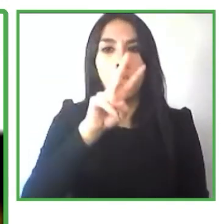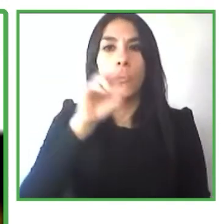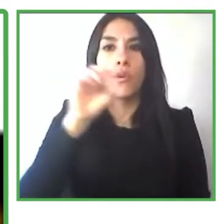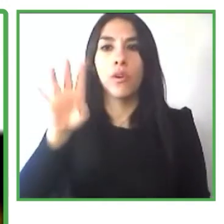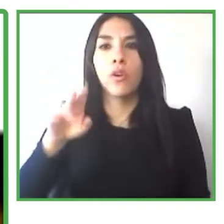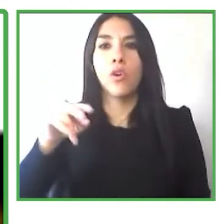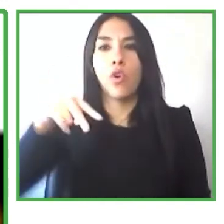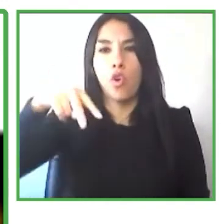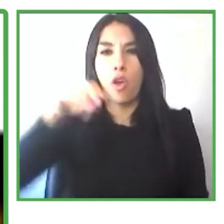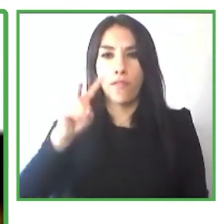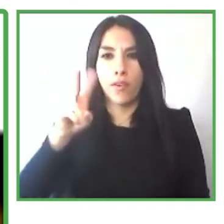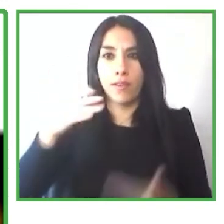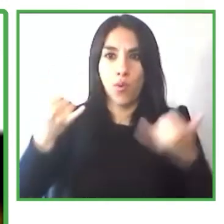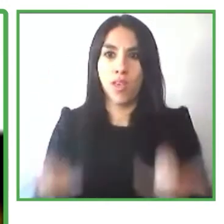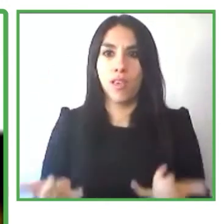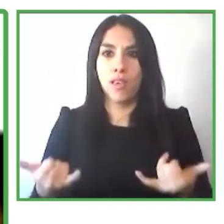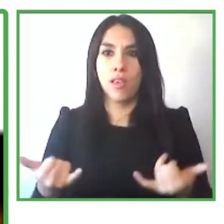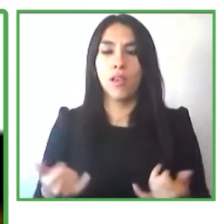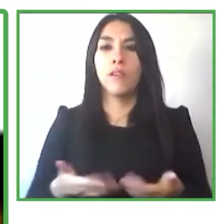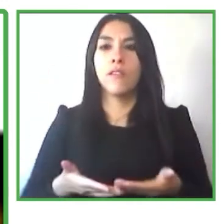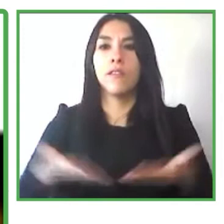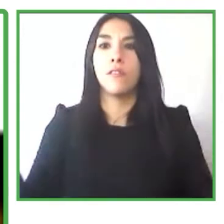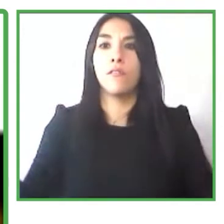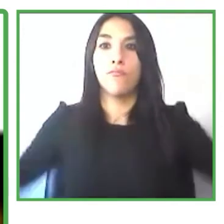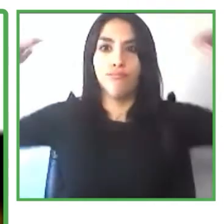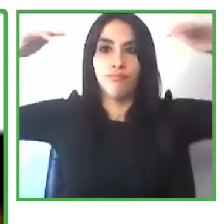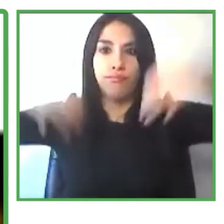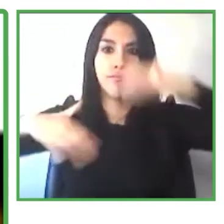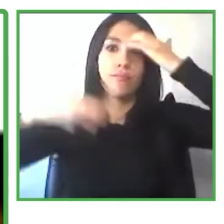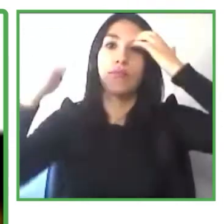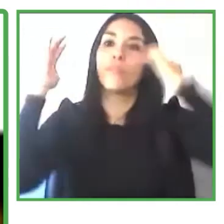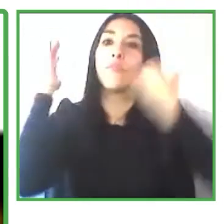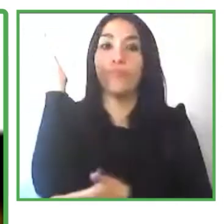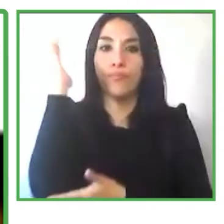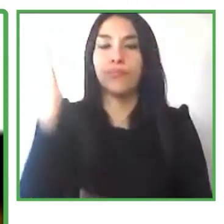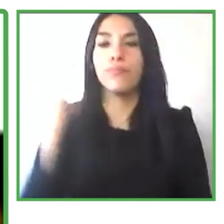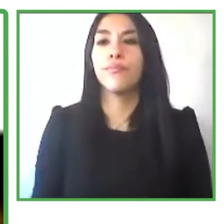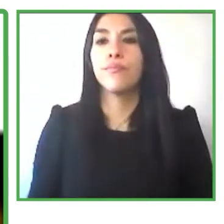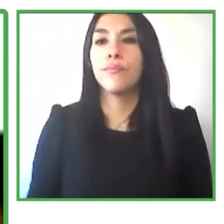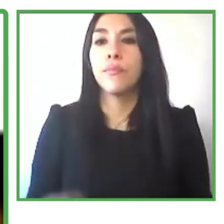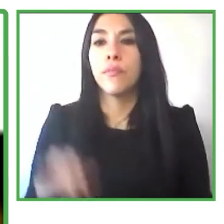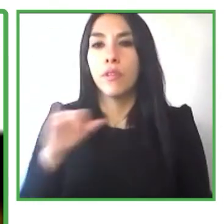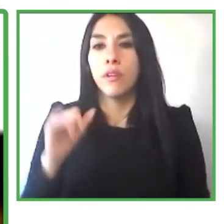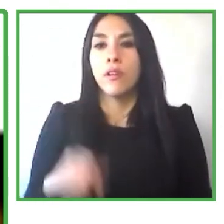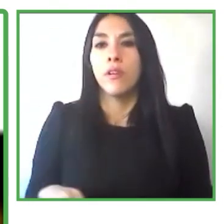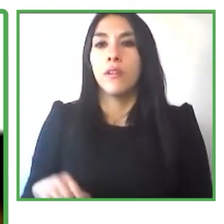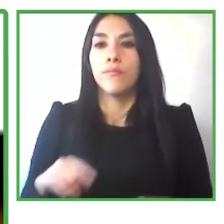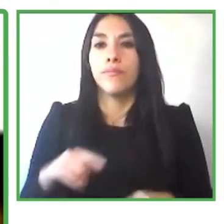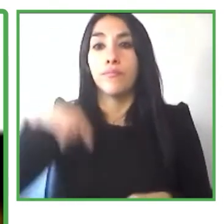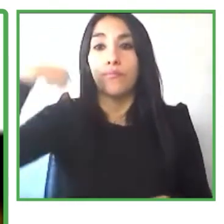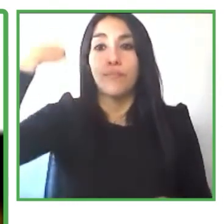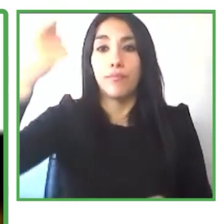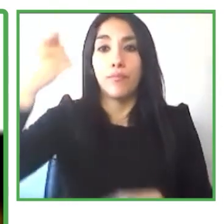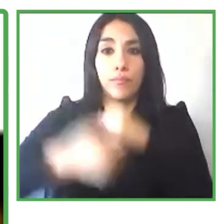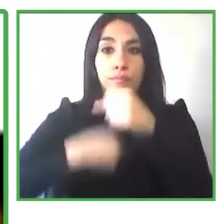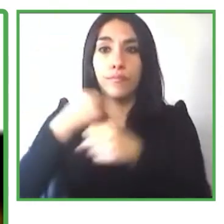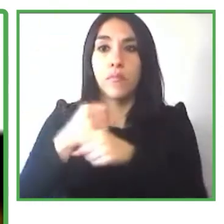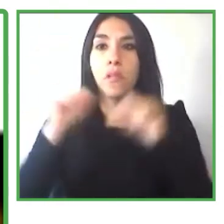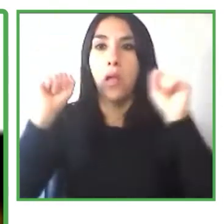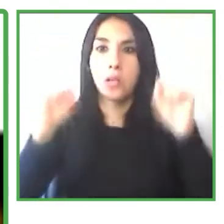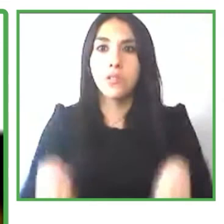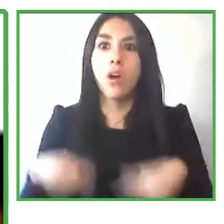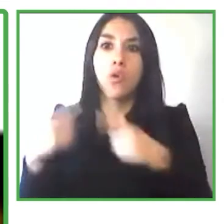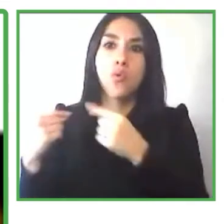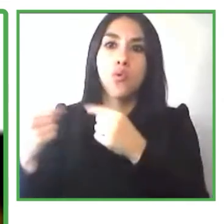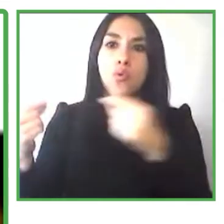conferencia y además esperamos que el próximo año podamos realizar pilotos de estos proyectos